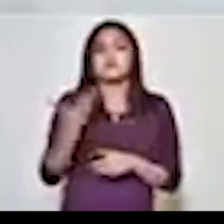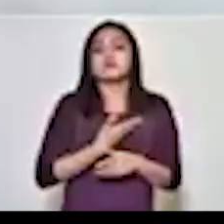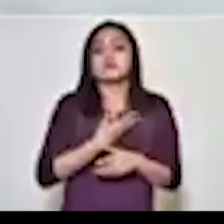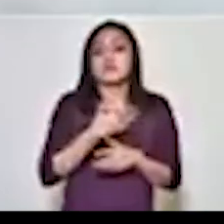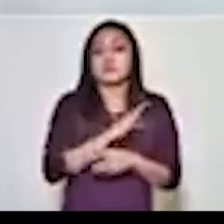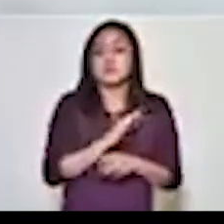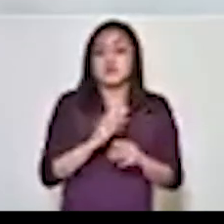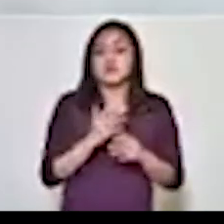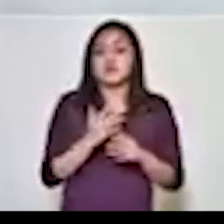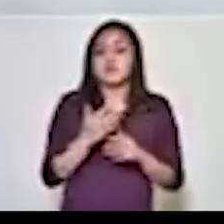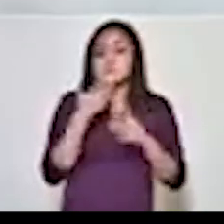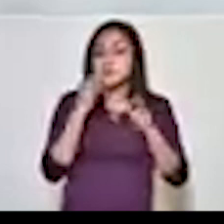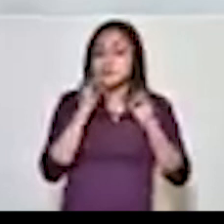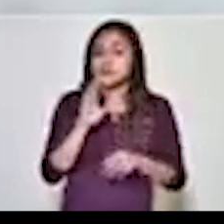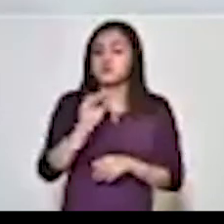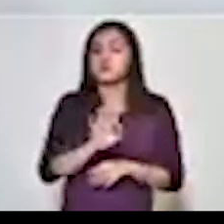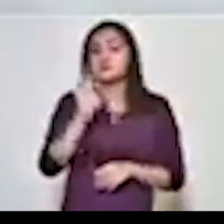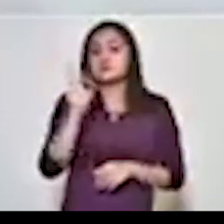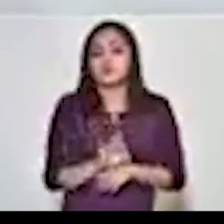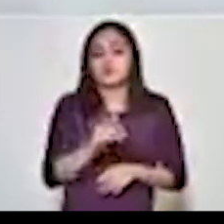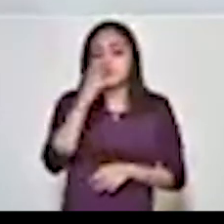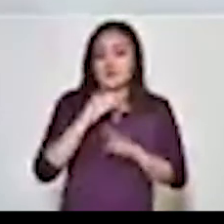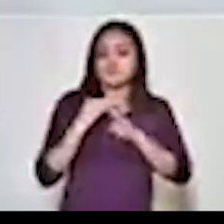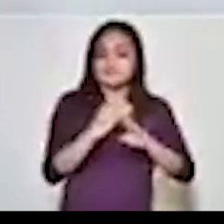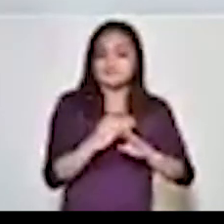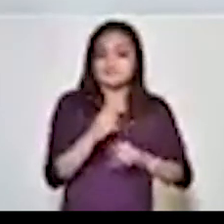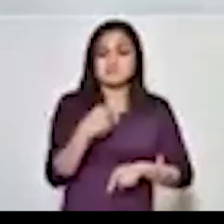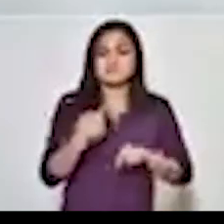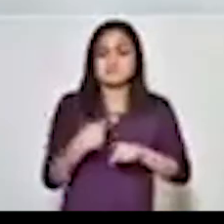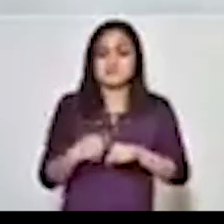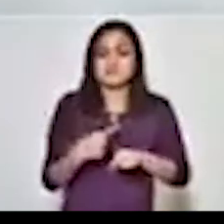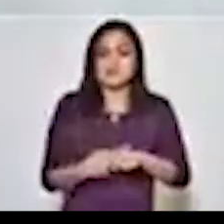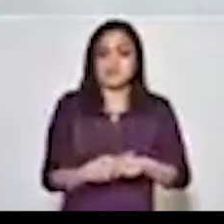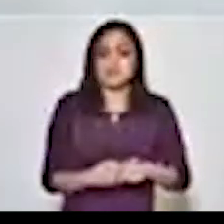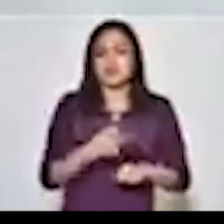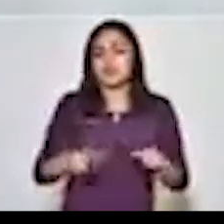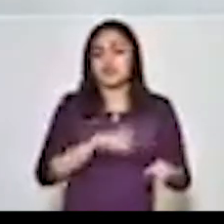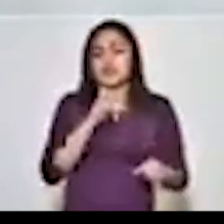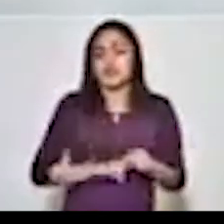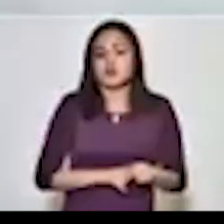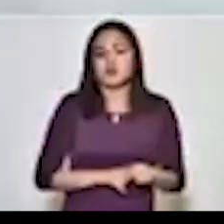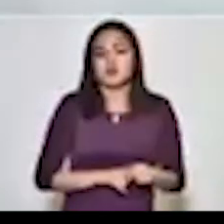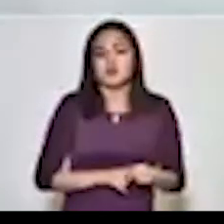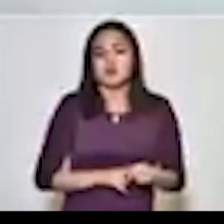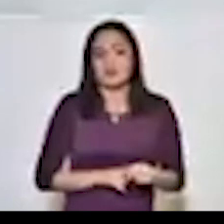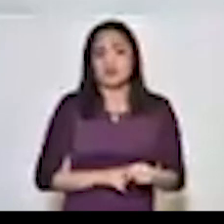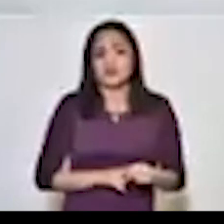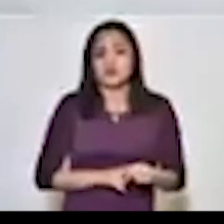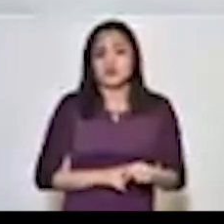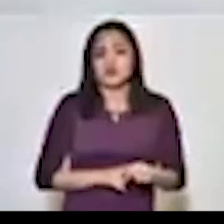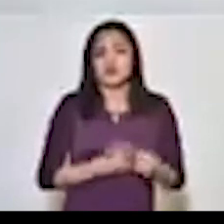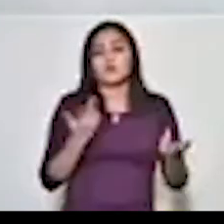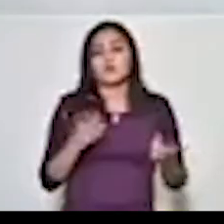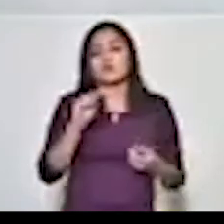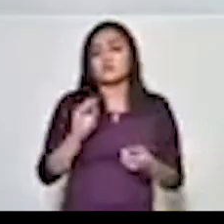del noventa por ciento para enfermedad normal, o sea, no enfermedad normal,